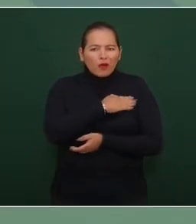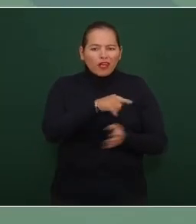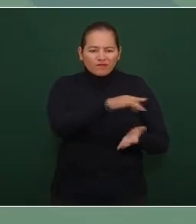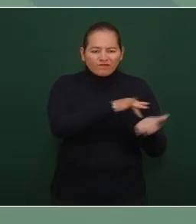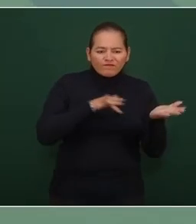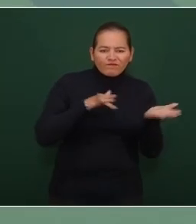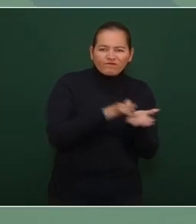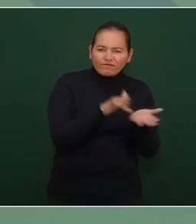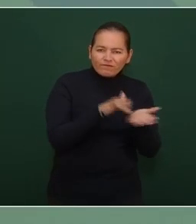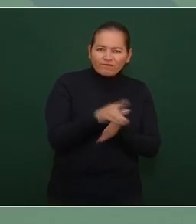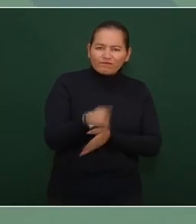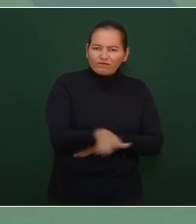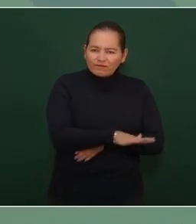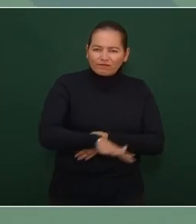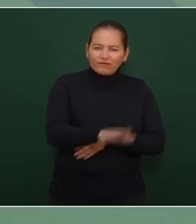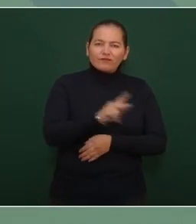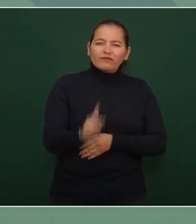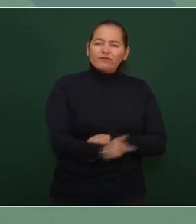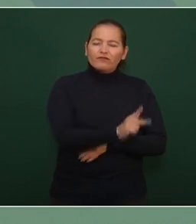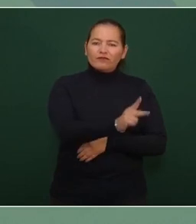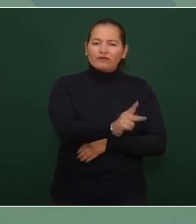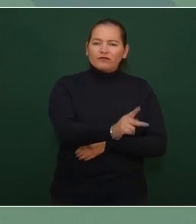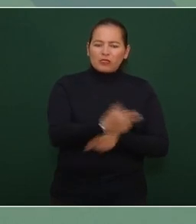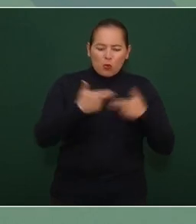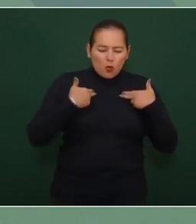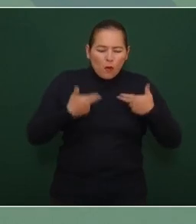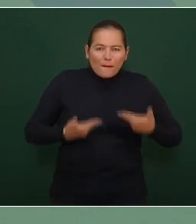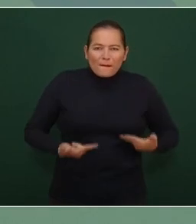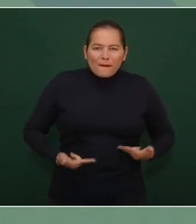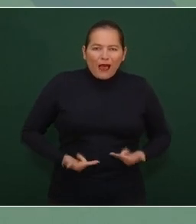ser humanistas